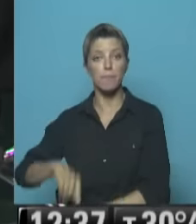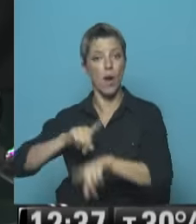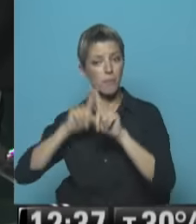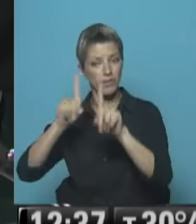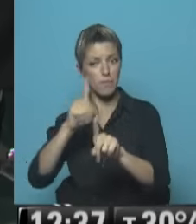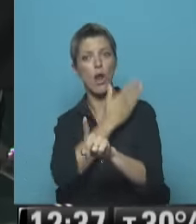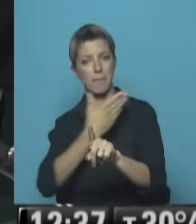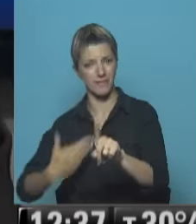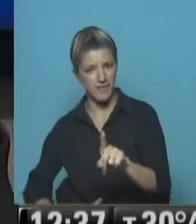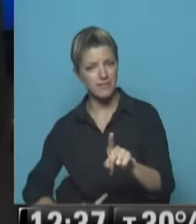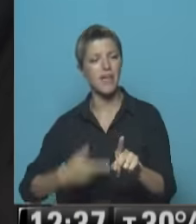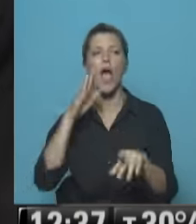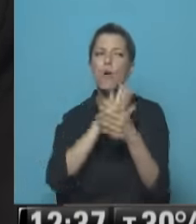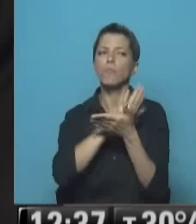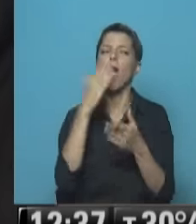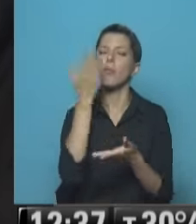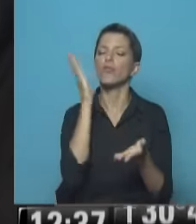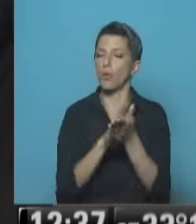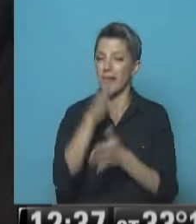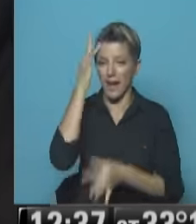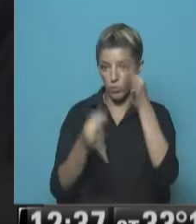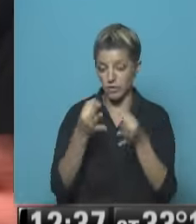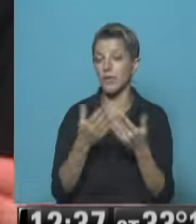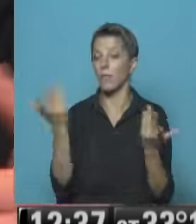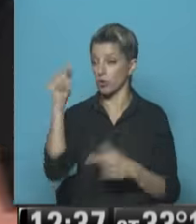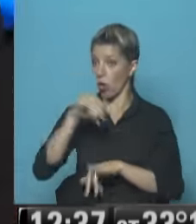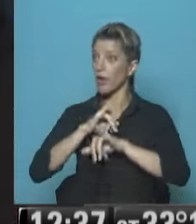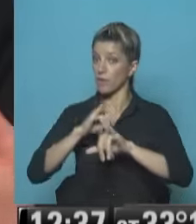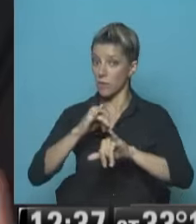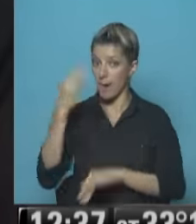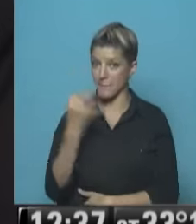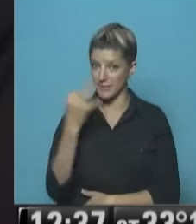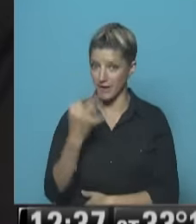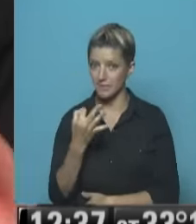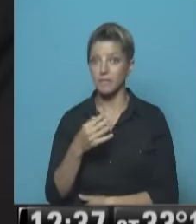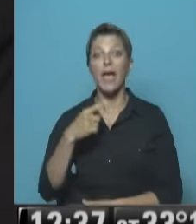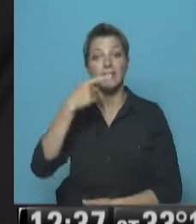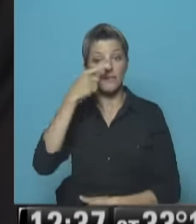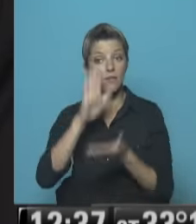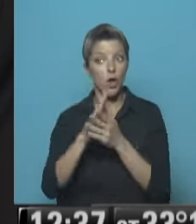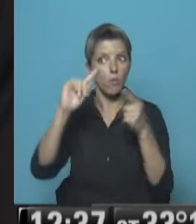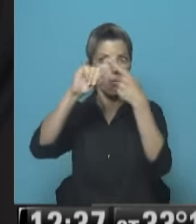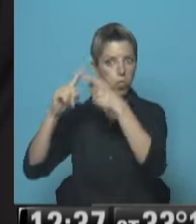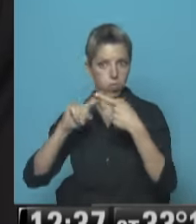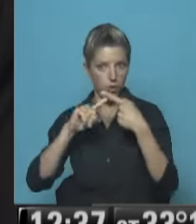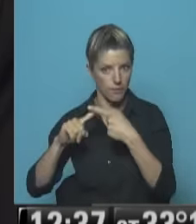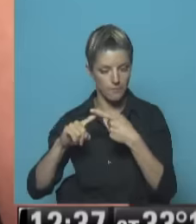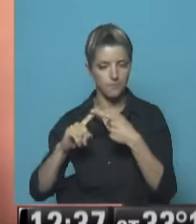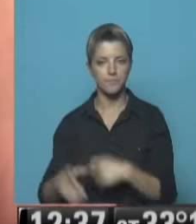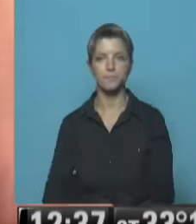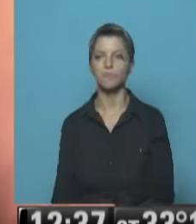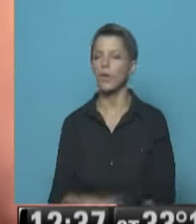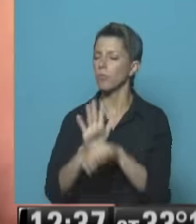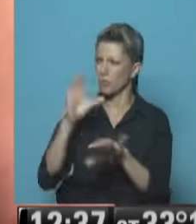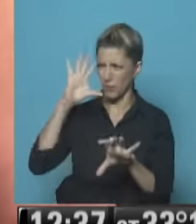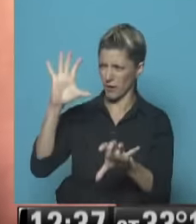la justicia Por eso tenemos un informe especial hoy también sobre Brasil Interesante cómo se entrecruzan estos temas, ¿no? Tal cual Como un recuerdo, perdón,